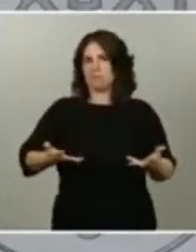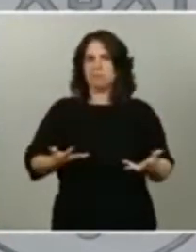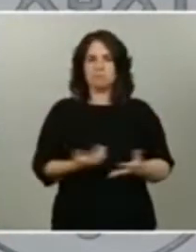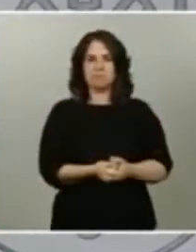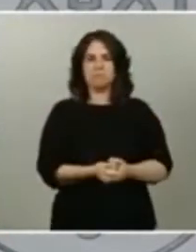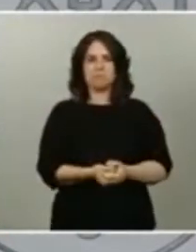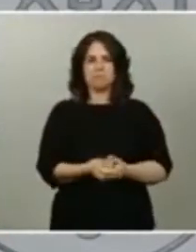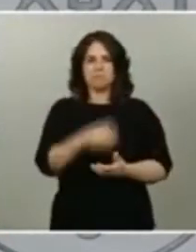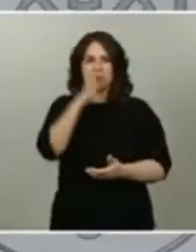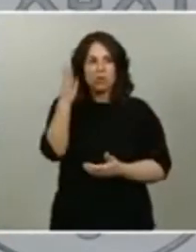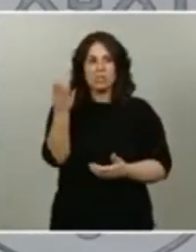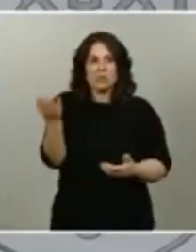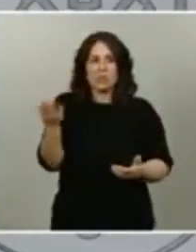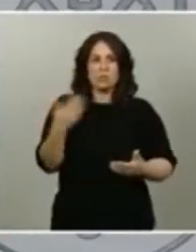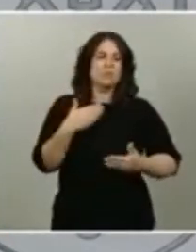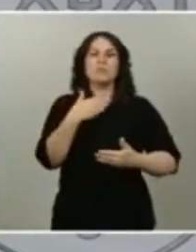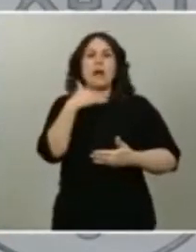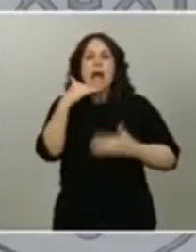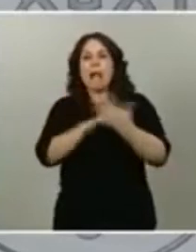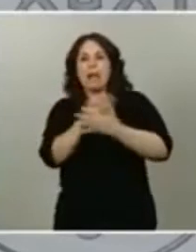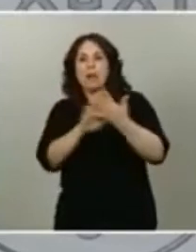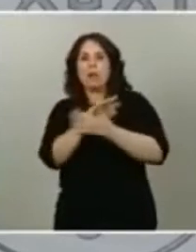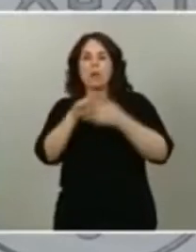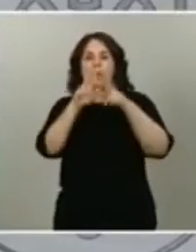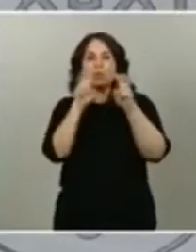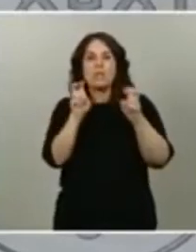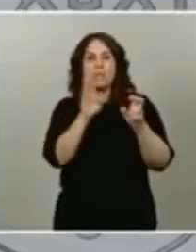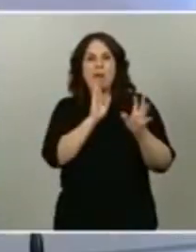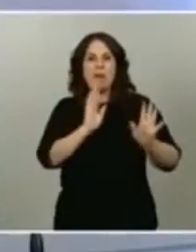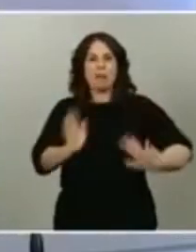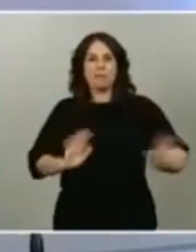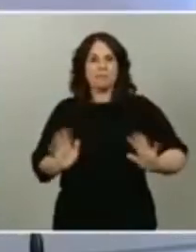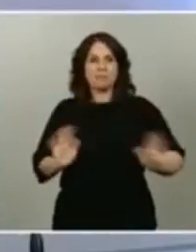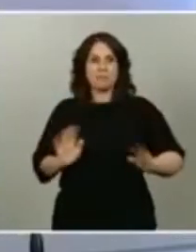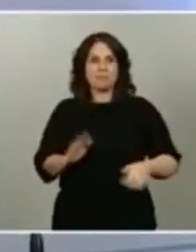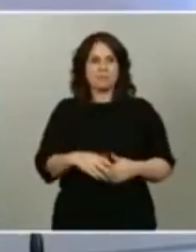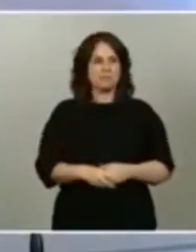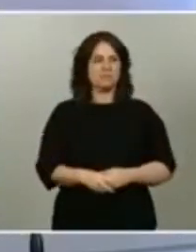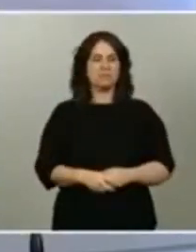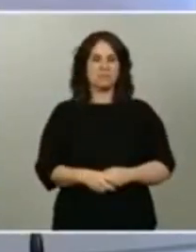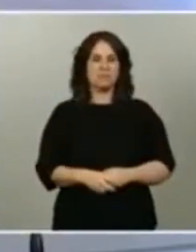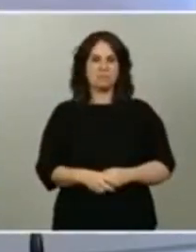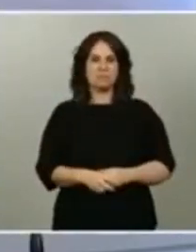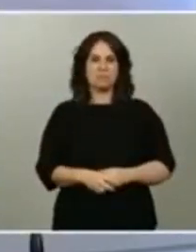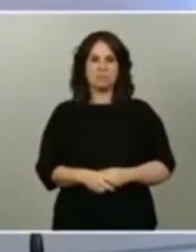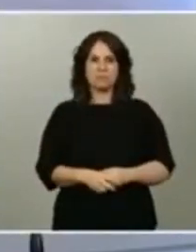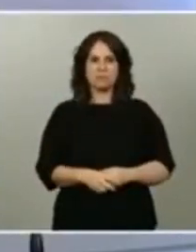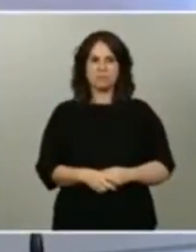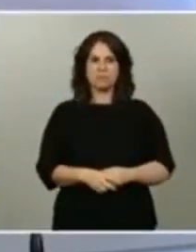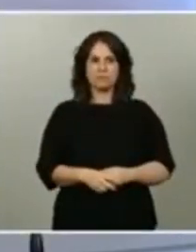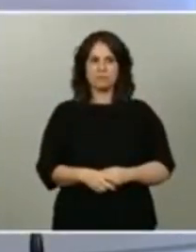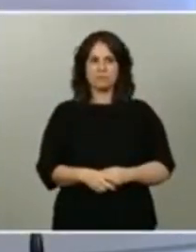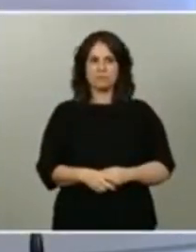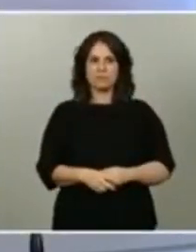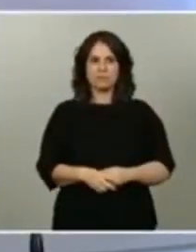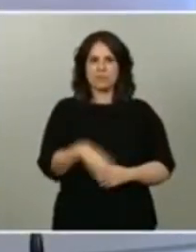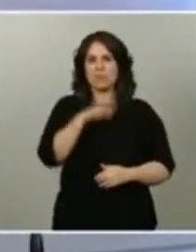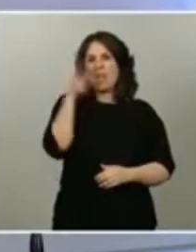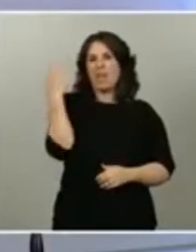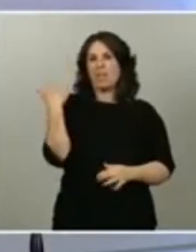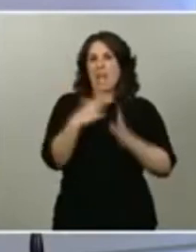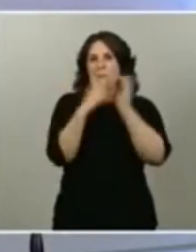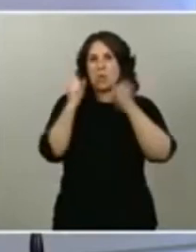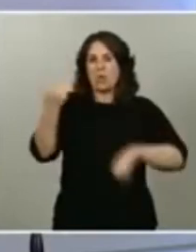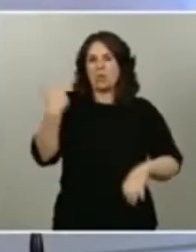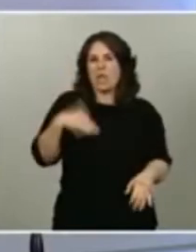habido ningún avance respecto a lo que ya el acuerdo programático tenía planteado para esta cuestión y no ha sido una materia que se haya abordado ni hoy